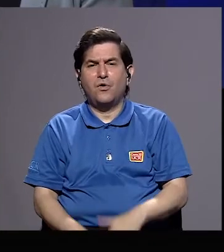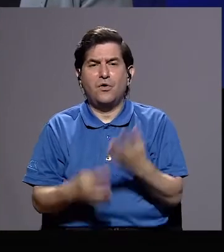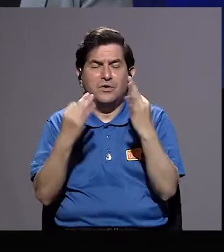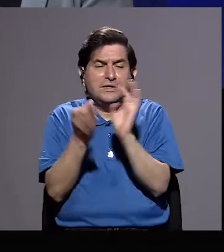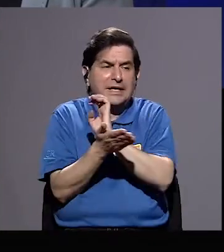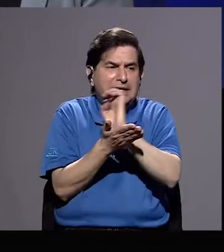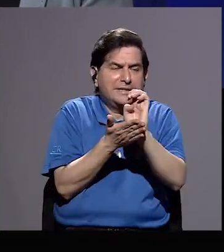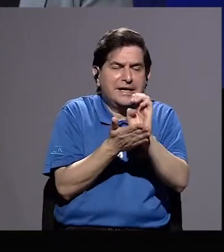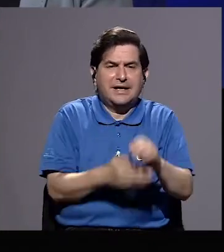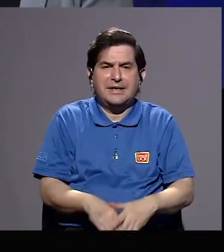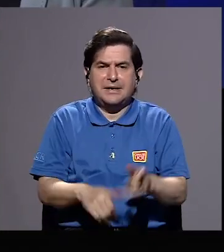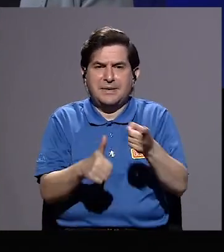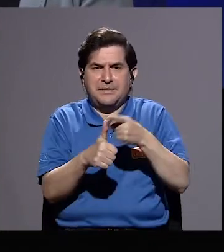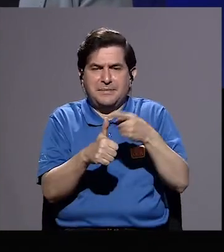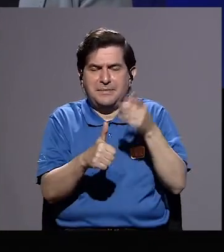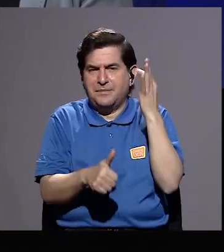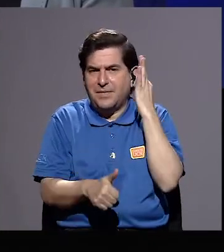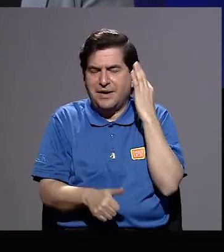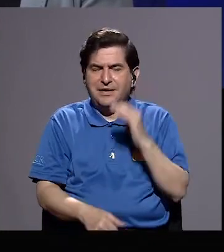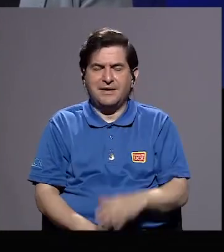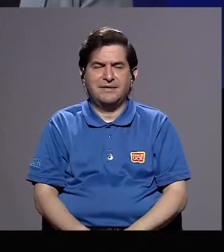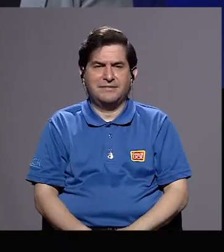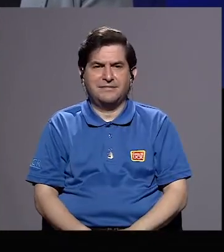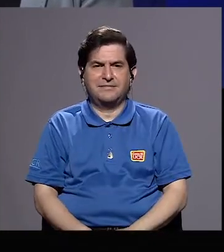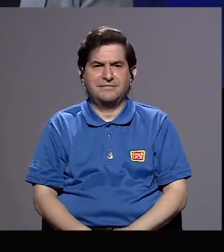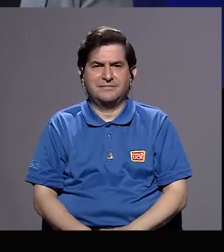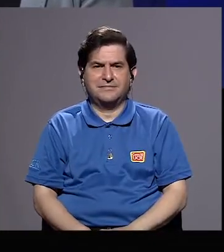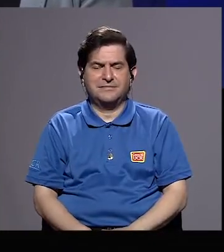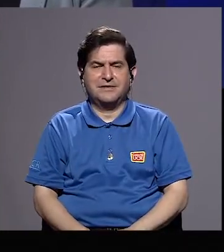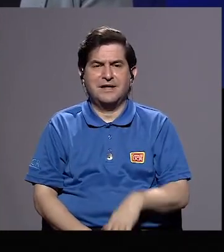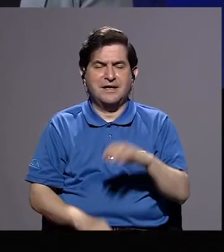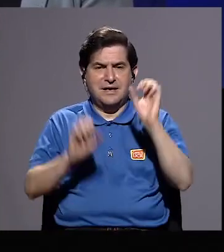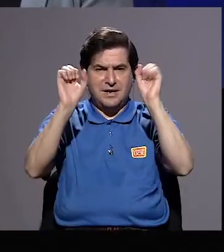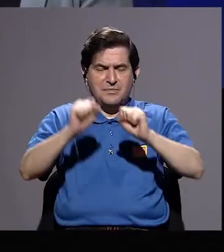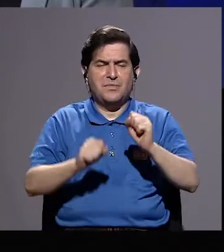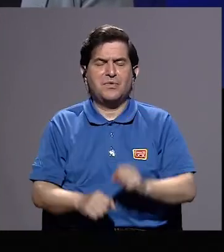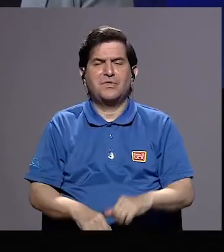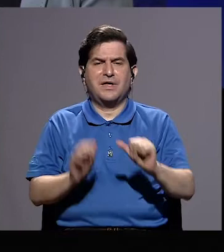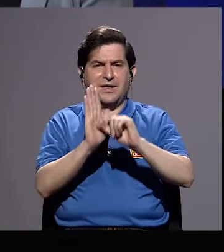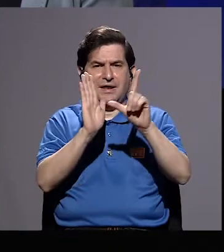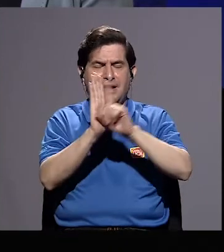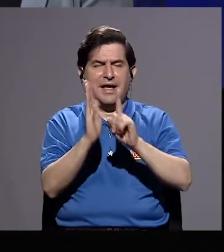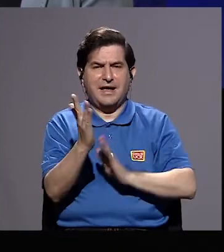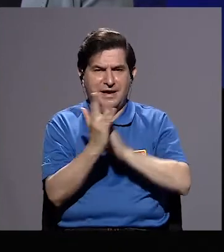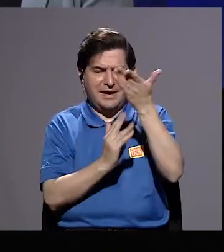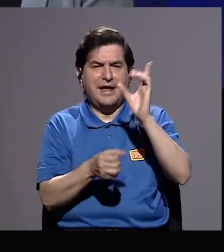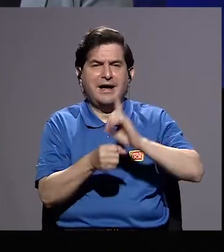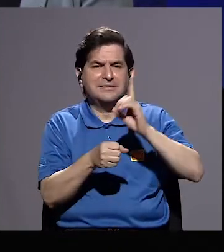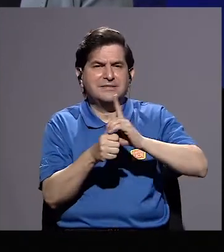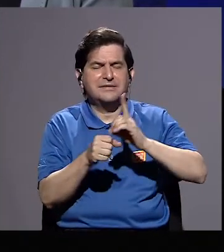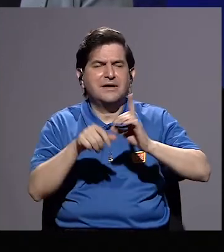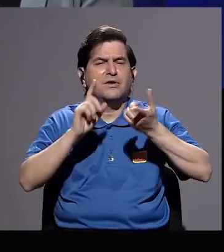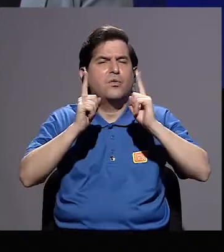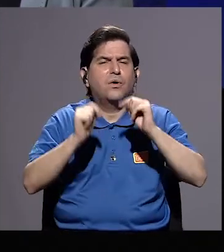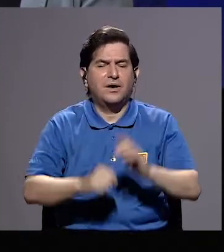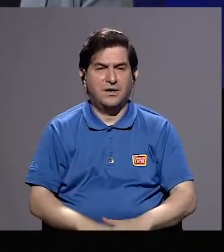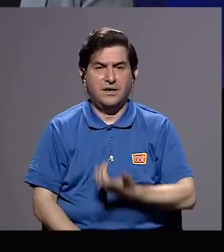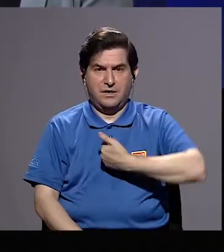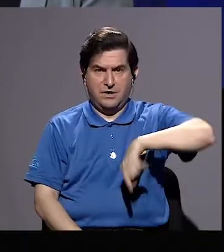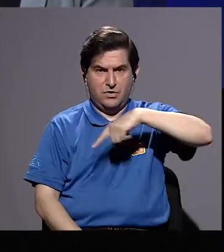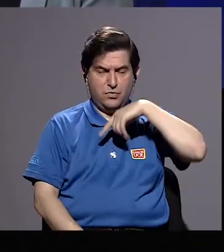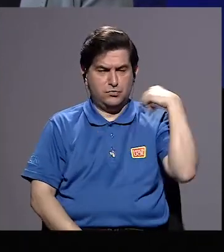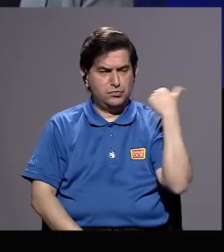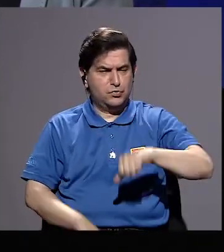sortear esas las primeras diputadas que llegaron a nuestro Parlamento? Bueno,